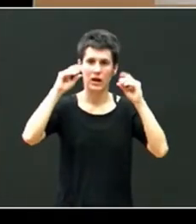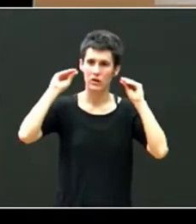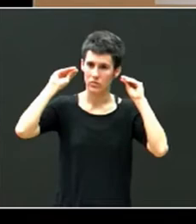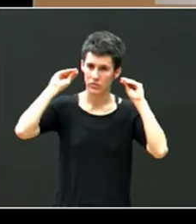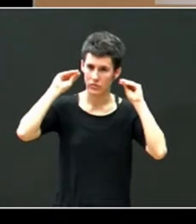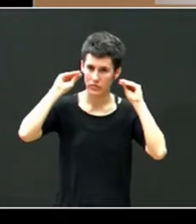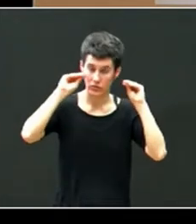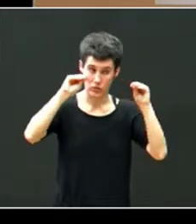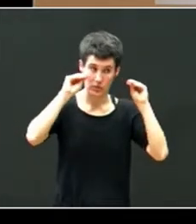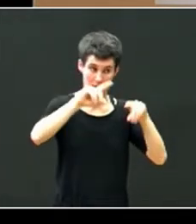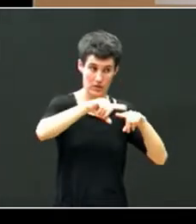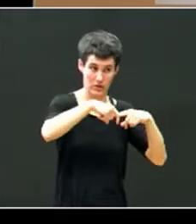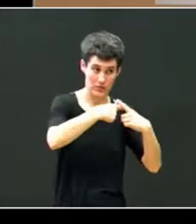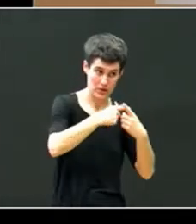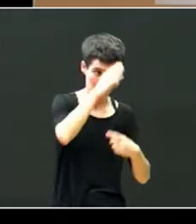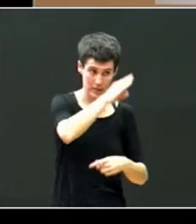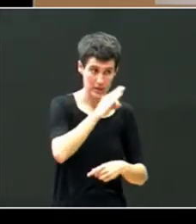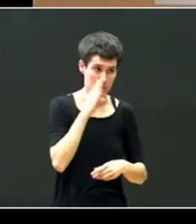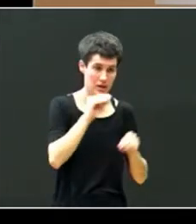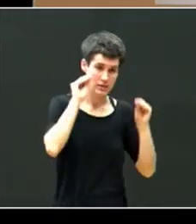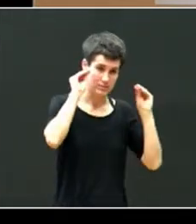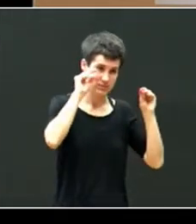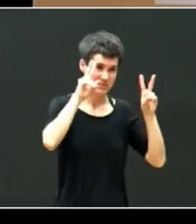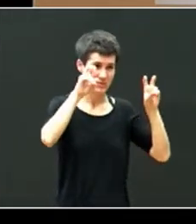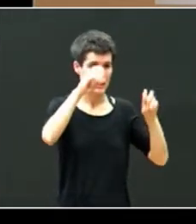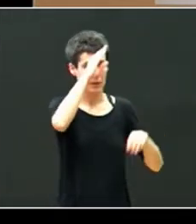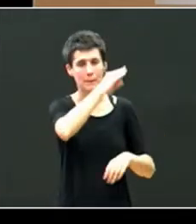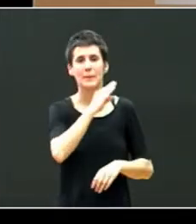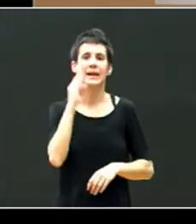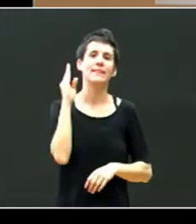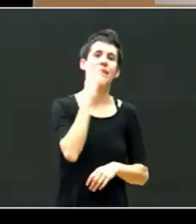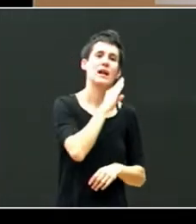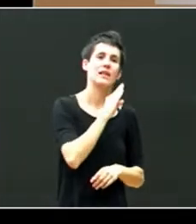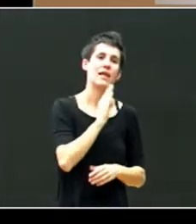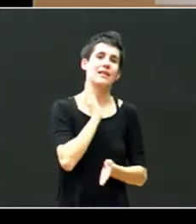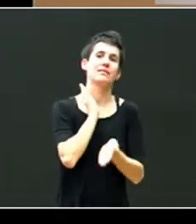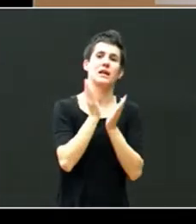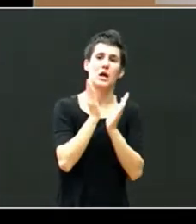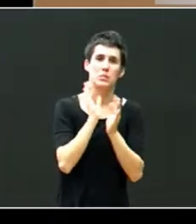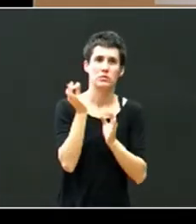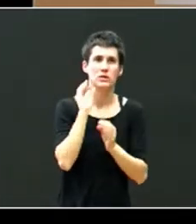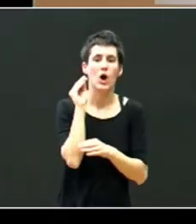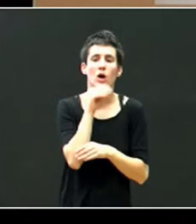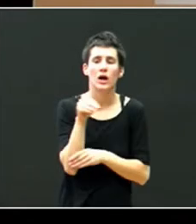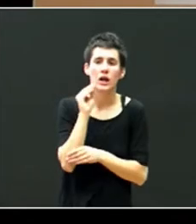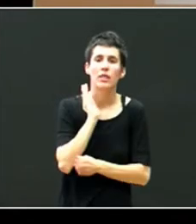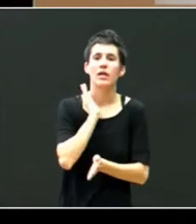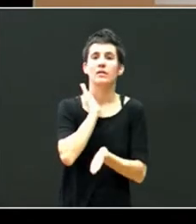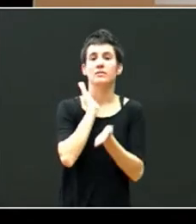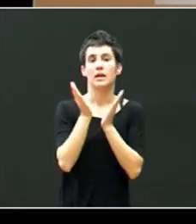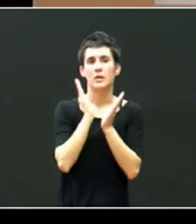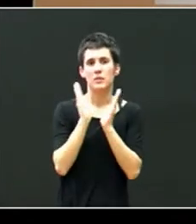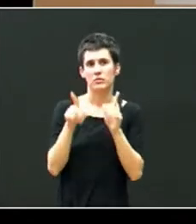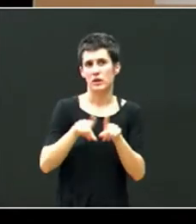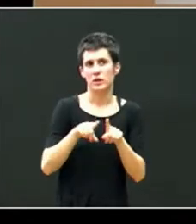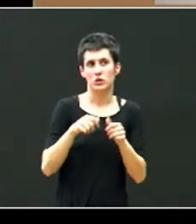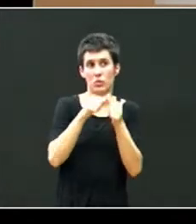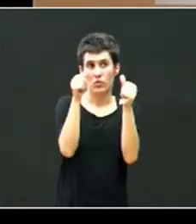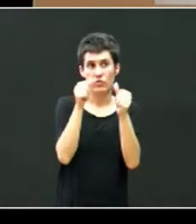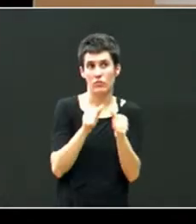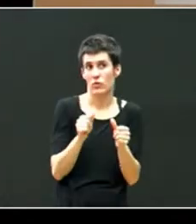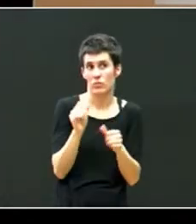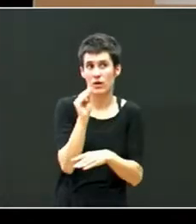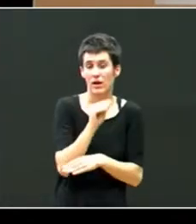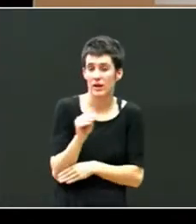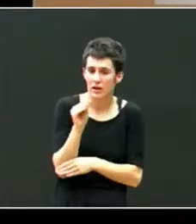para estos padres y familias en lo que llamamos parentalidad terapéutica o crianza terapéutica que es una forma de crianza que ya no solo es